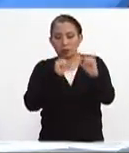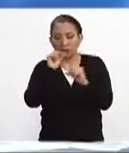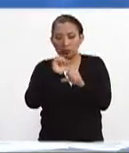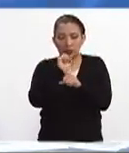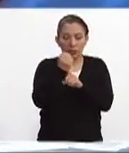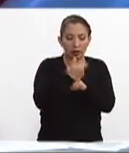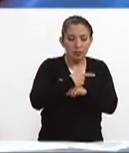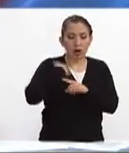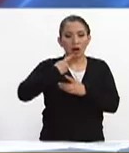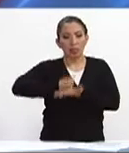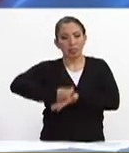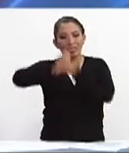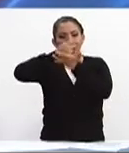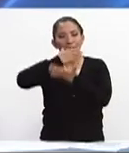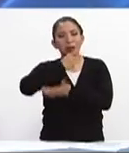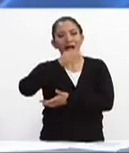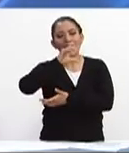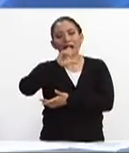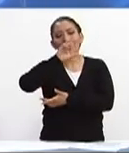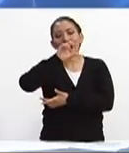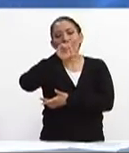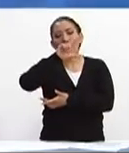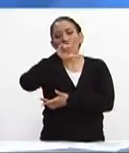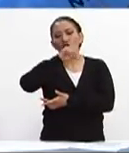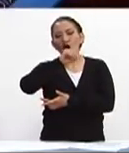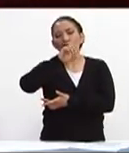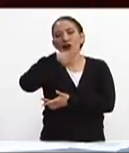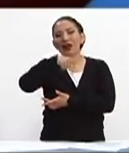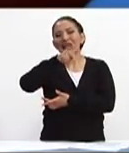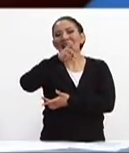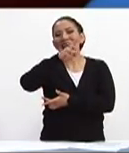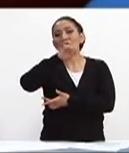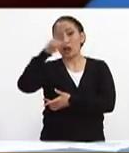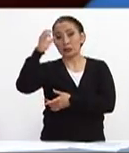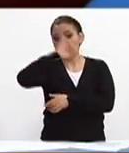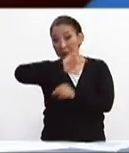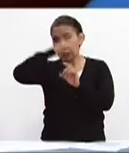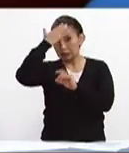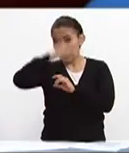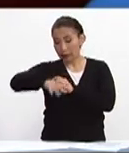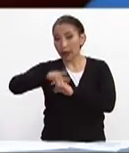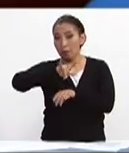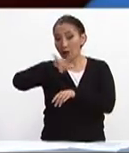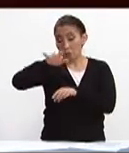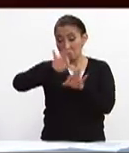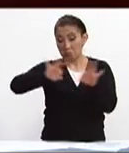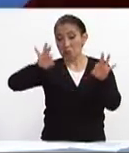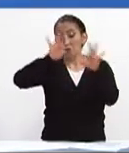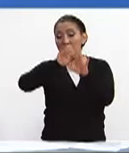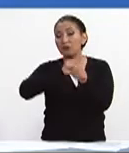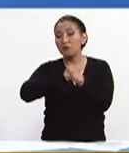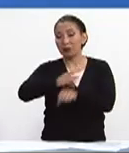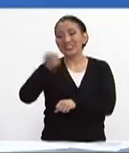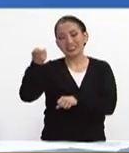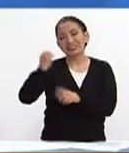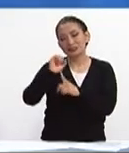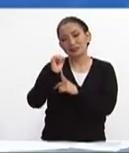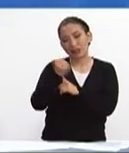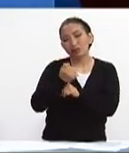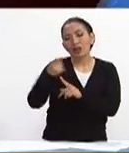situación con el terapeuta Carlo Clérico él es especialista en duelo y él nos tiene información importante para la situación